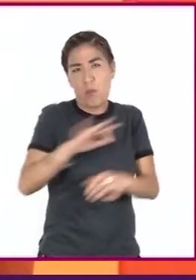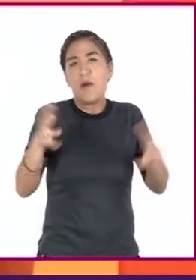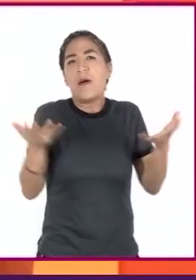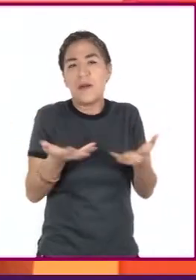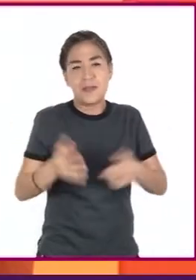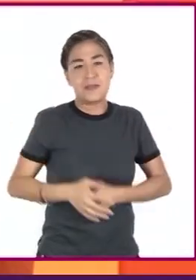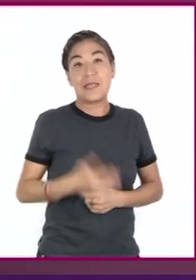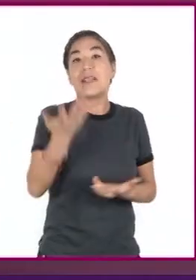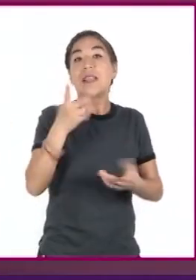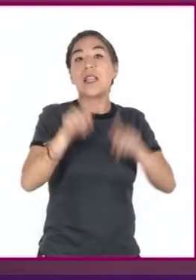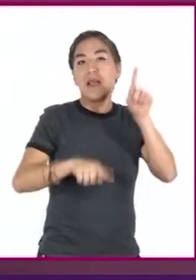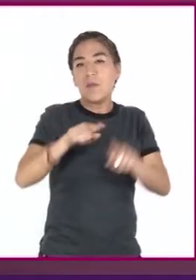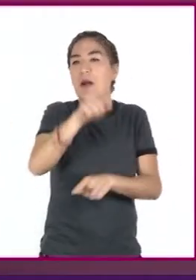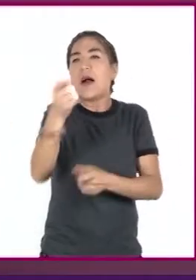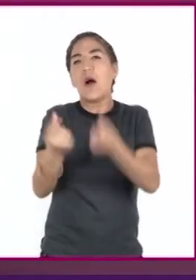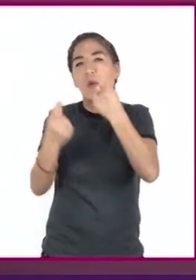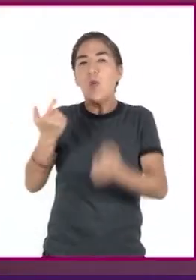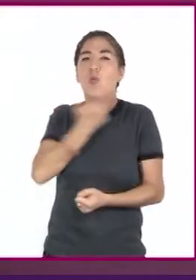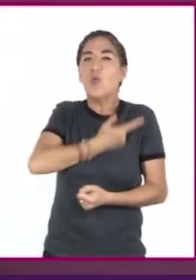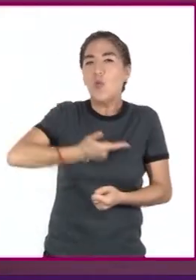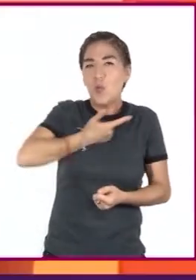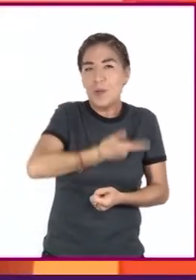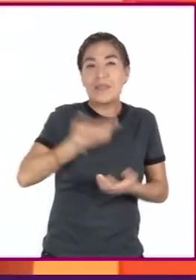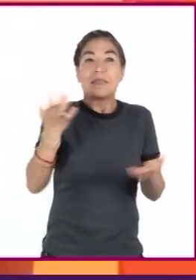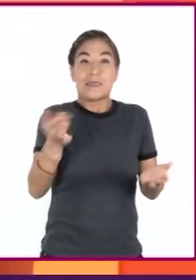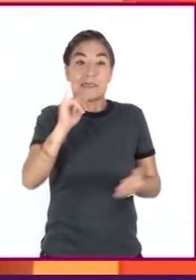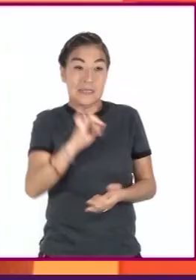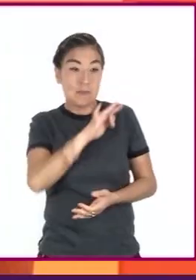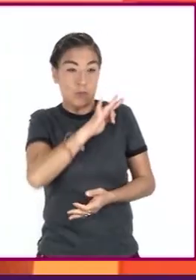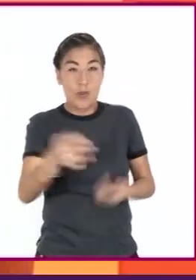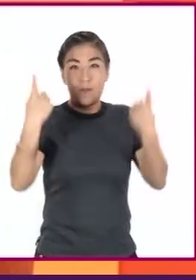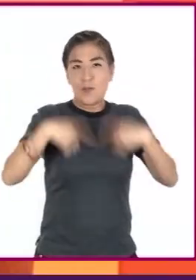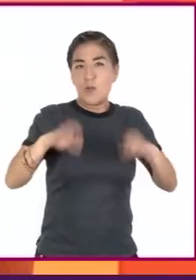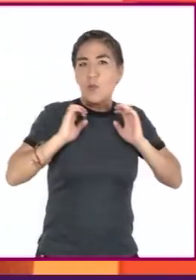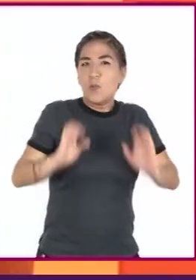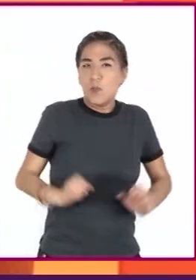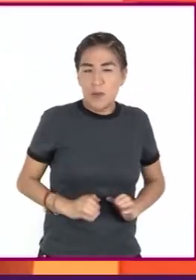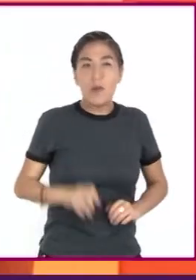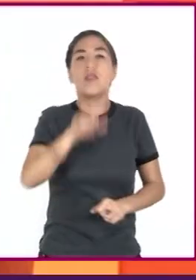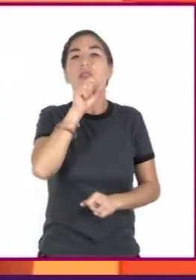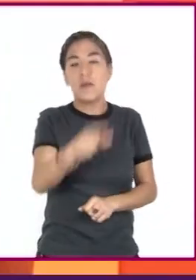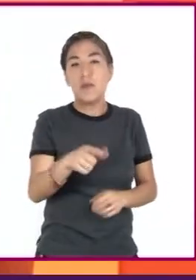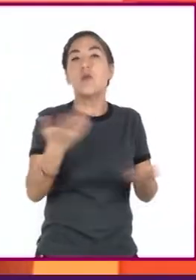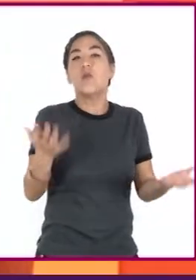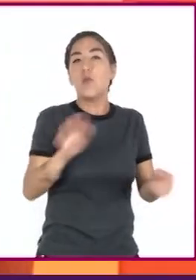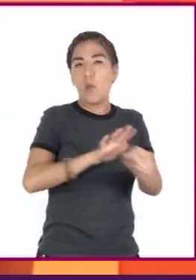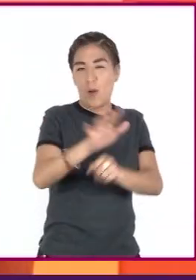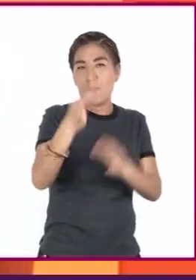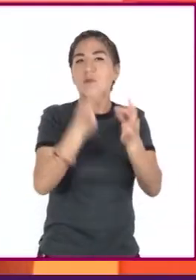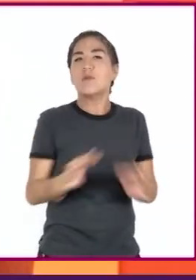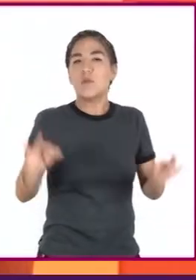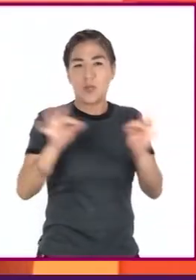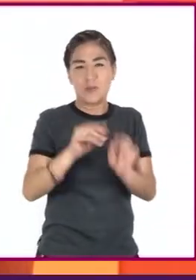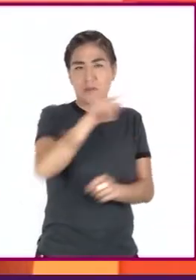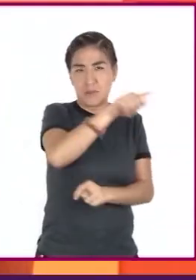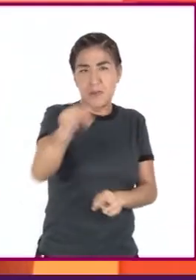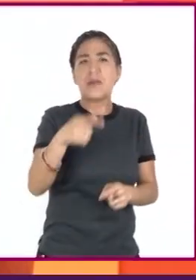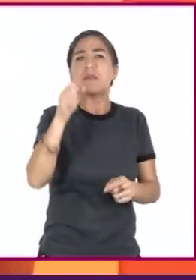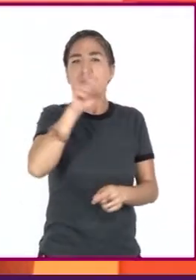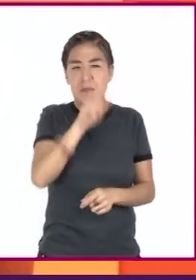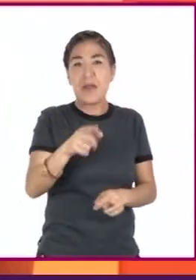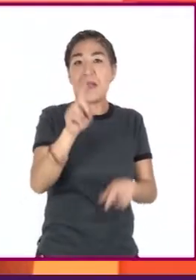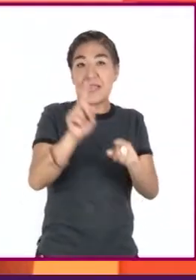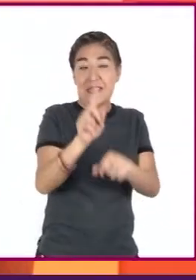que dependen de gustos y de tus posibilidades. Así, por ejemplo, un medio muy importante y que lo realizamos desde